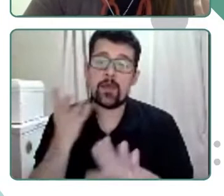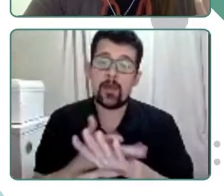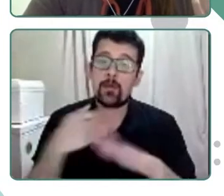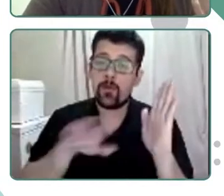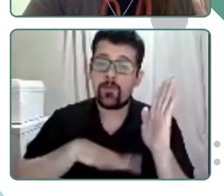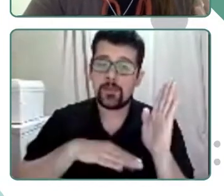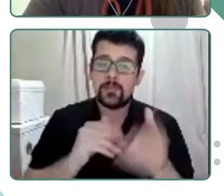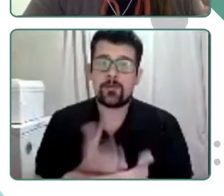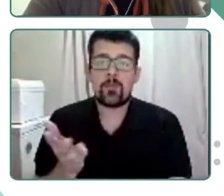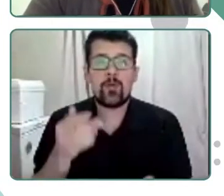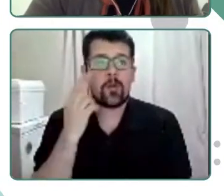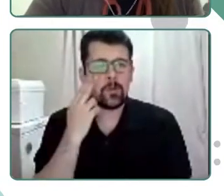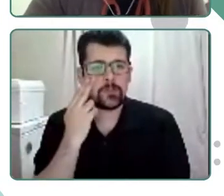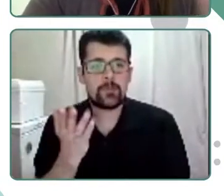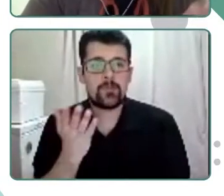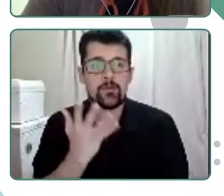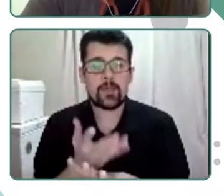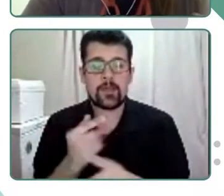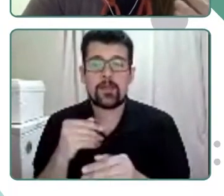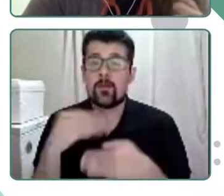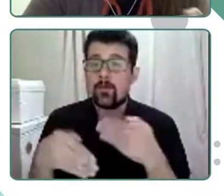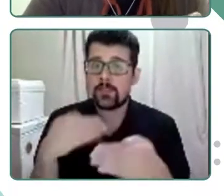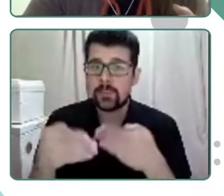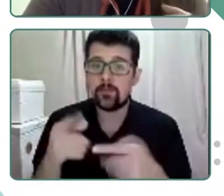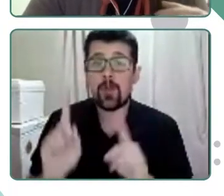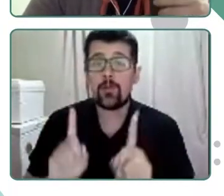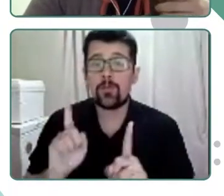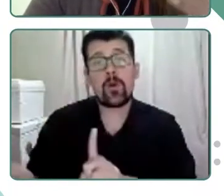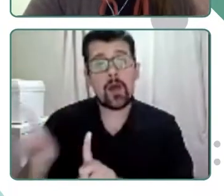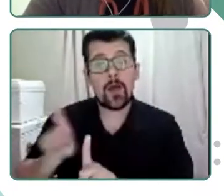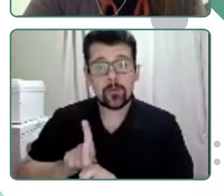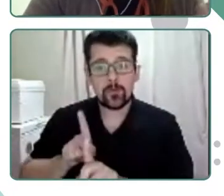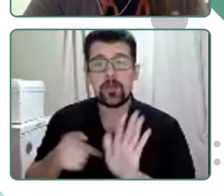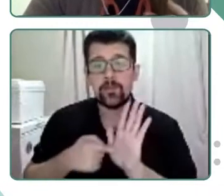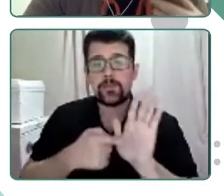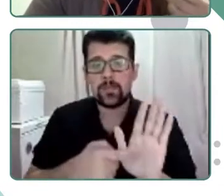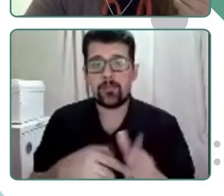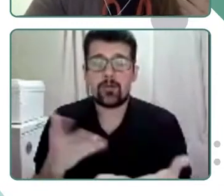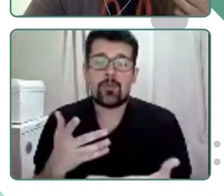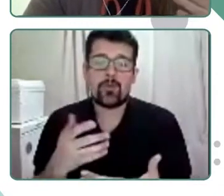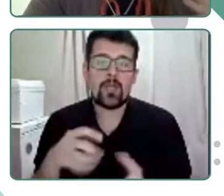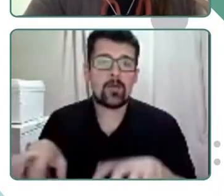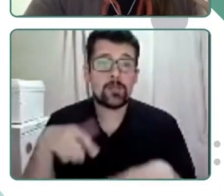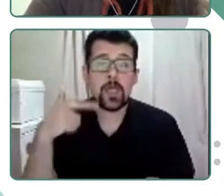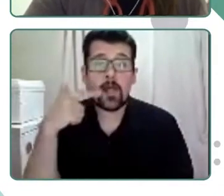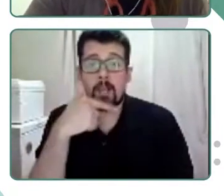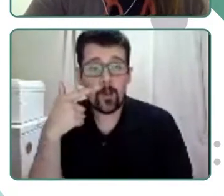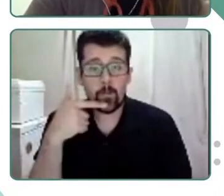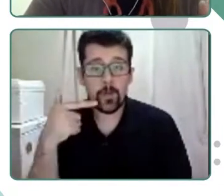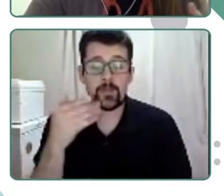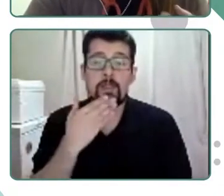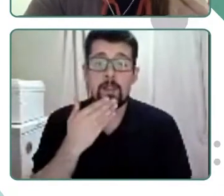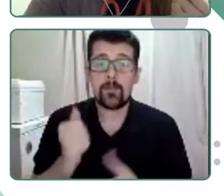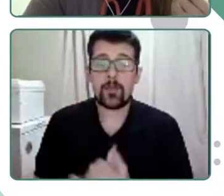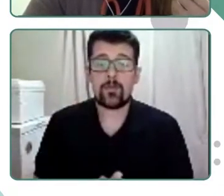de conocimiento, que siguiendo los autores que presentamos acá, son los recursos lingüísticos, los saberes